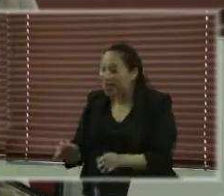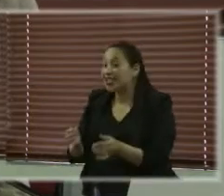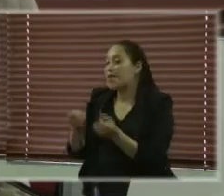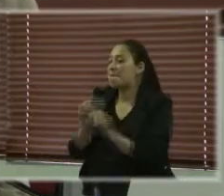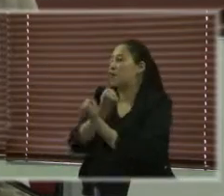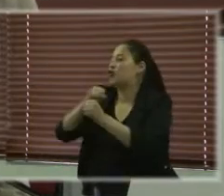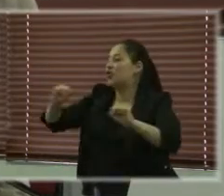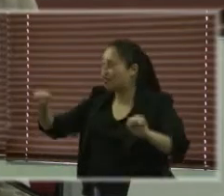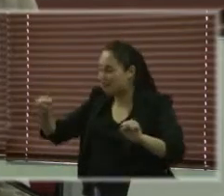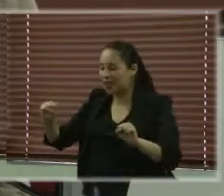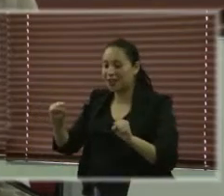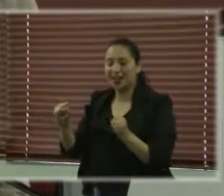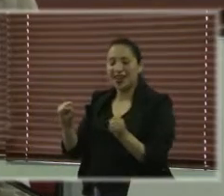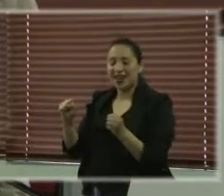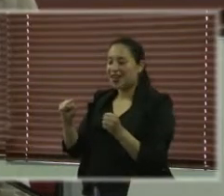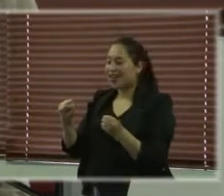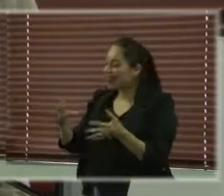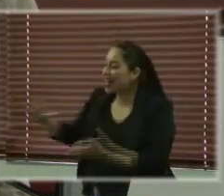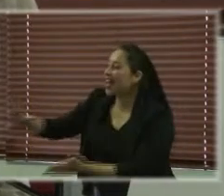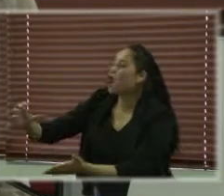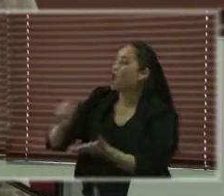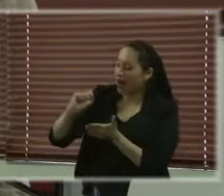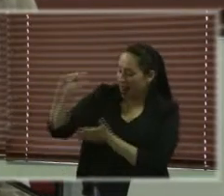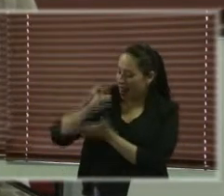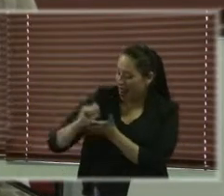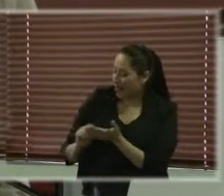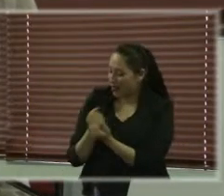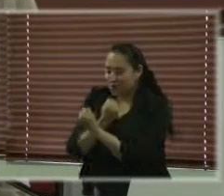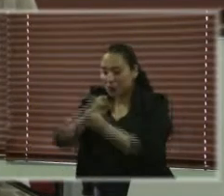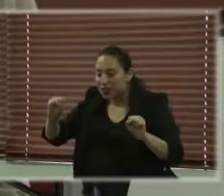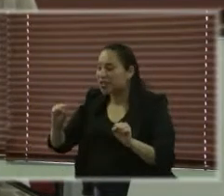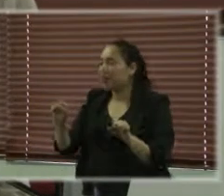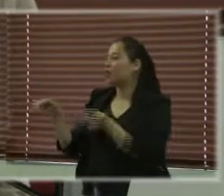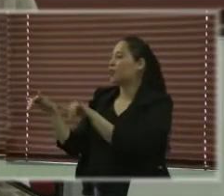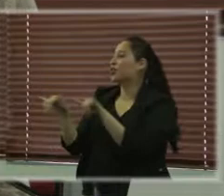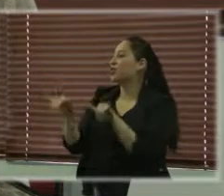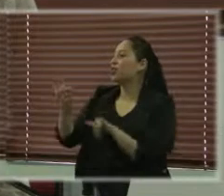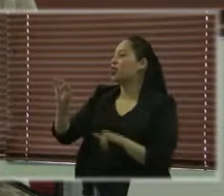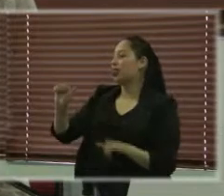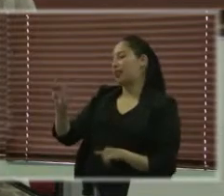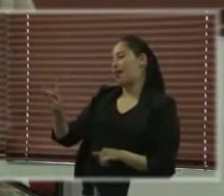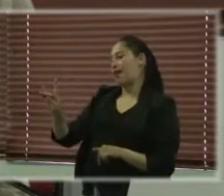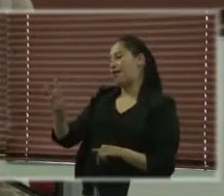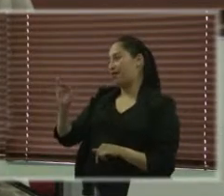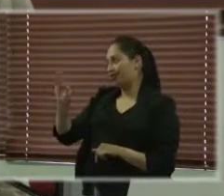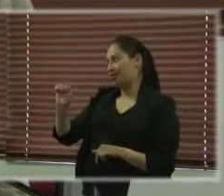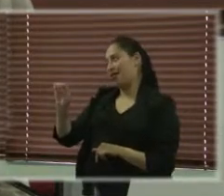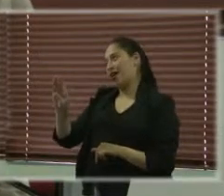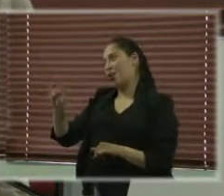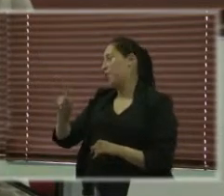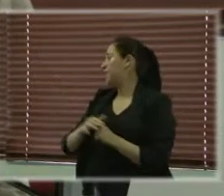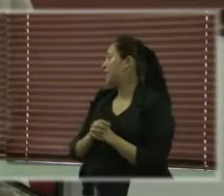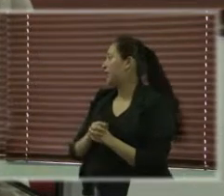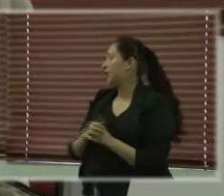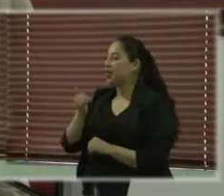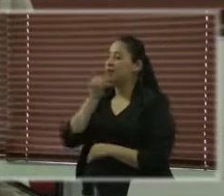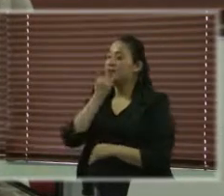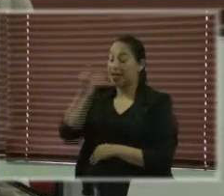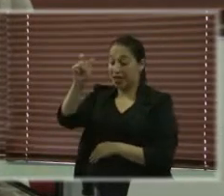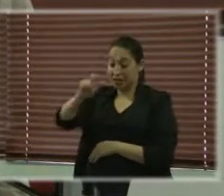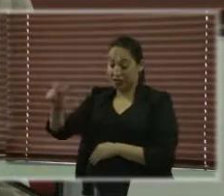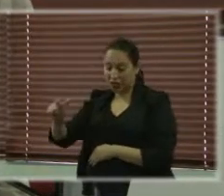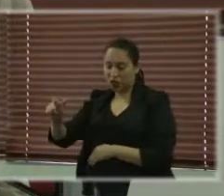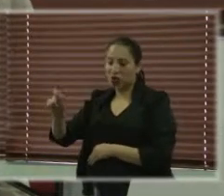de por sí sí nosotros partimos de la idea de que las personas con discapacidad se consideran